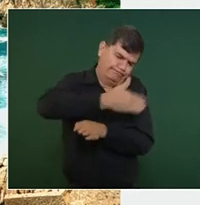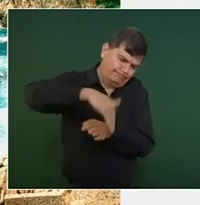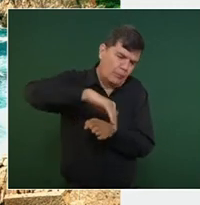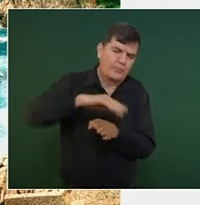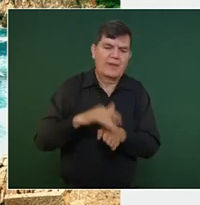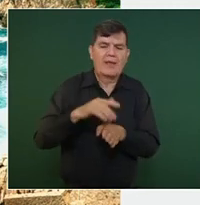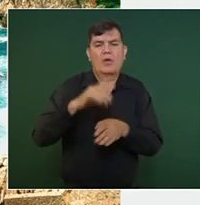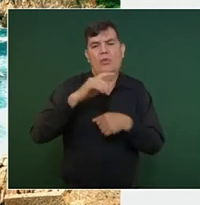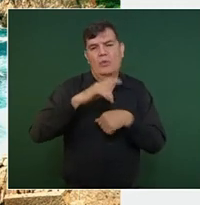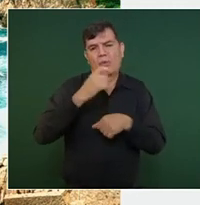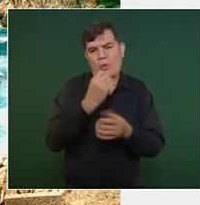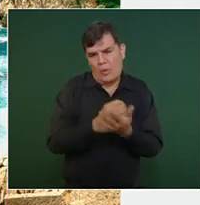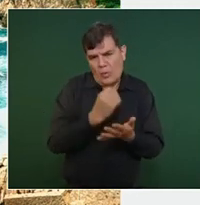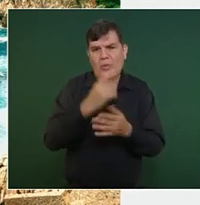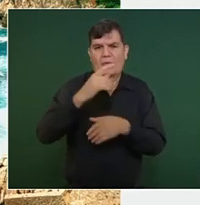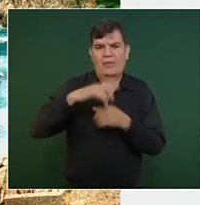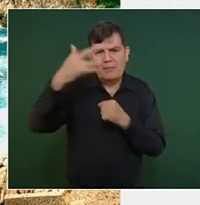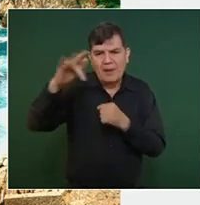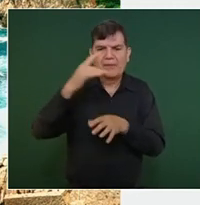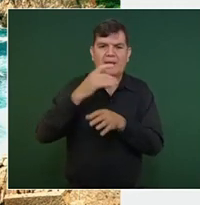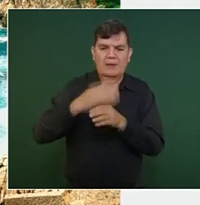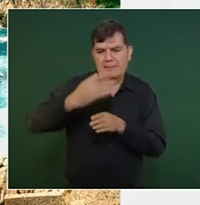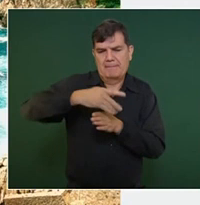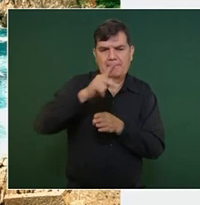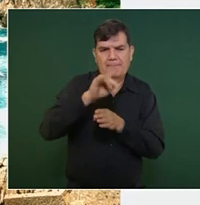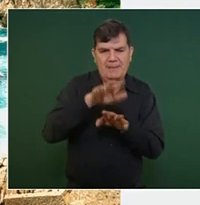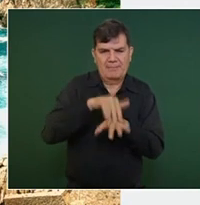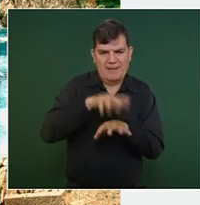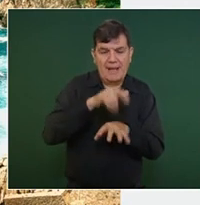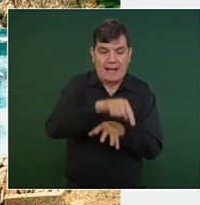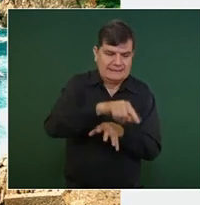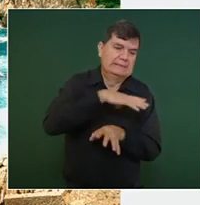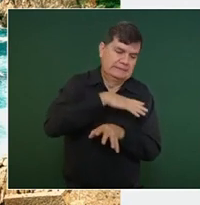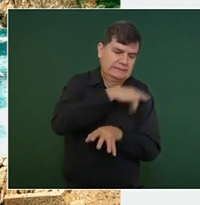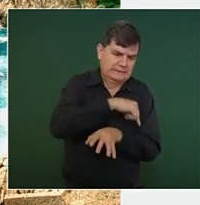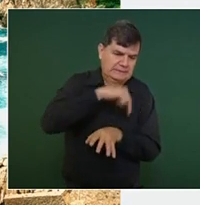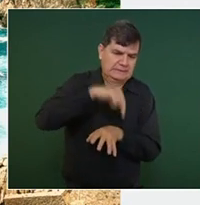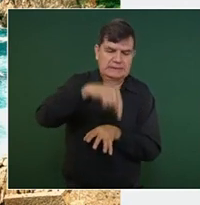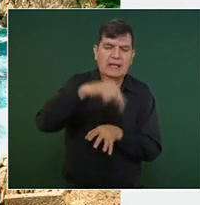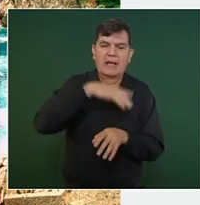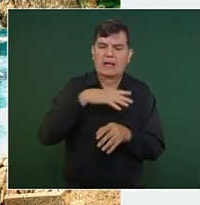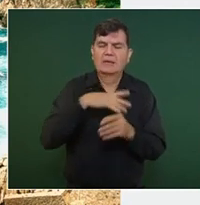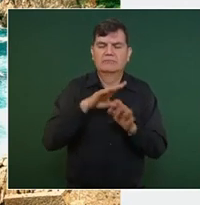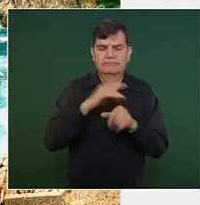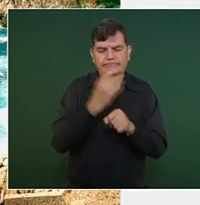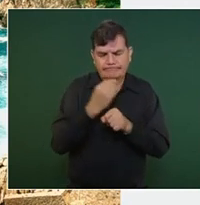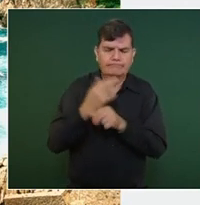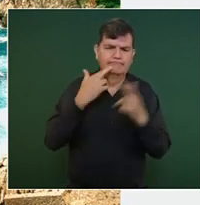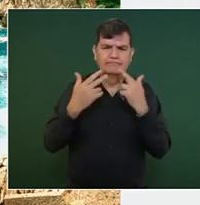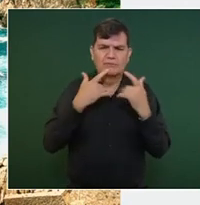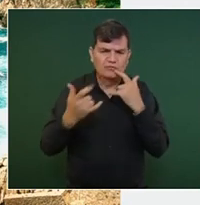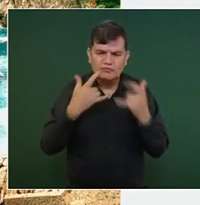Dorada, Diamante y Pie de la Cuesta. Esta previsión sin duda se suma al esfuerzo que se realiza diariamente